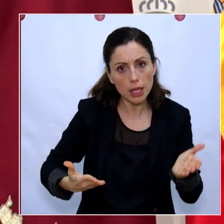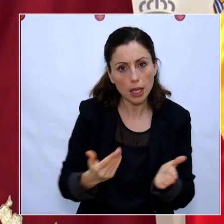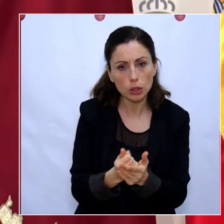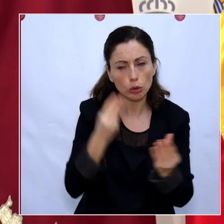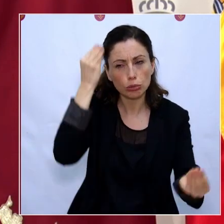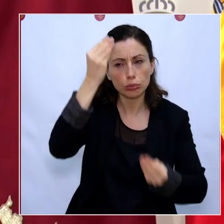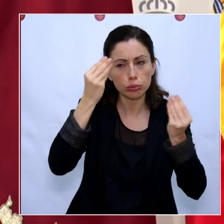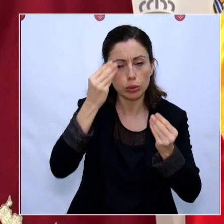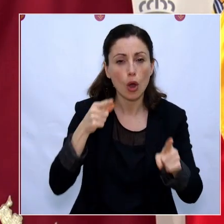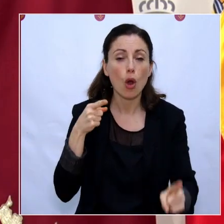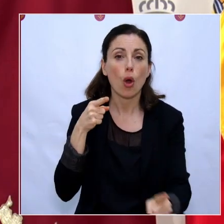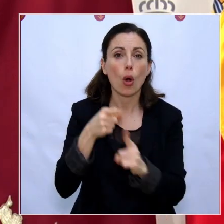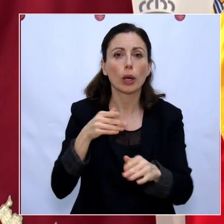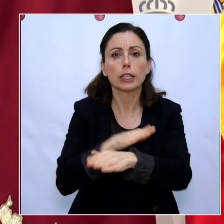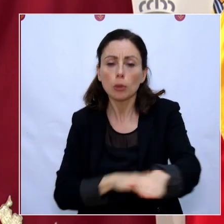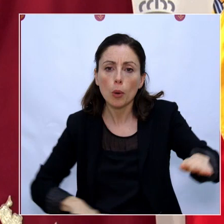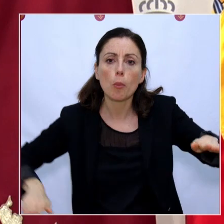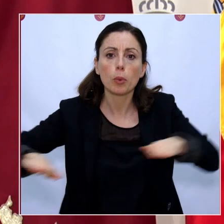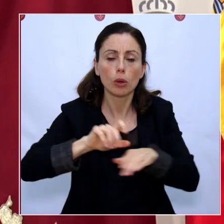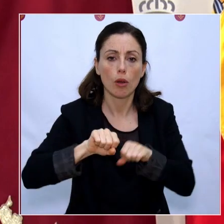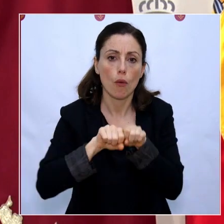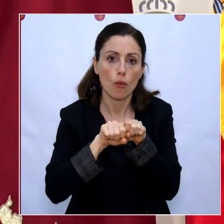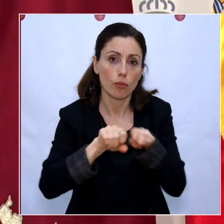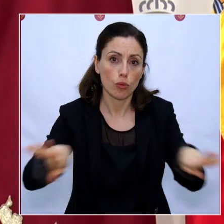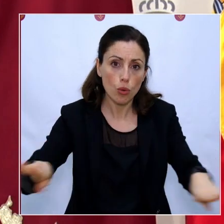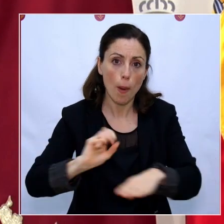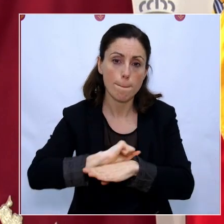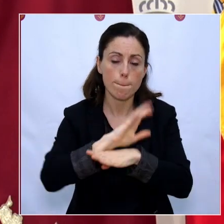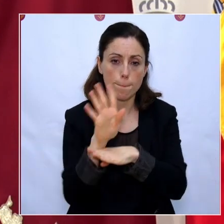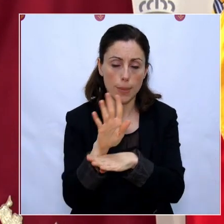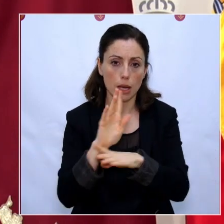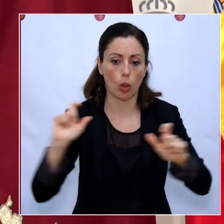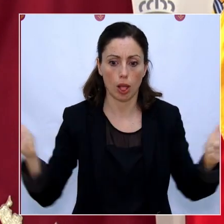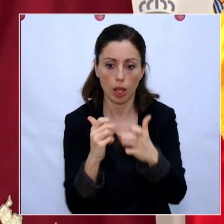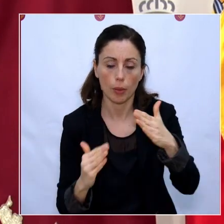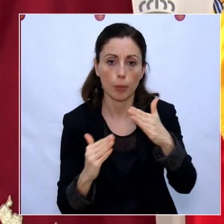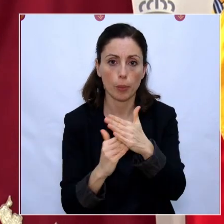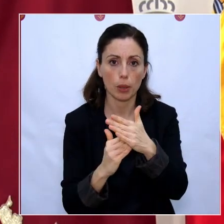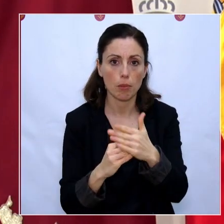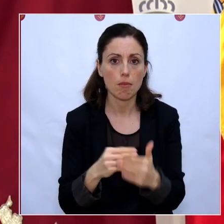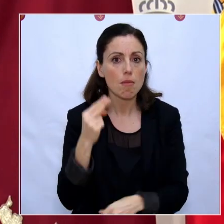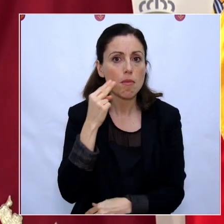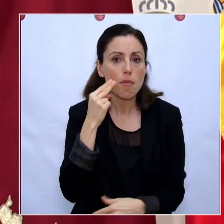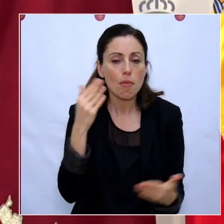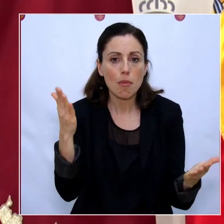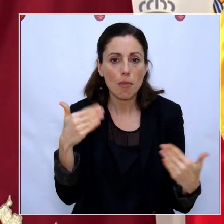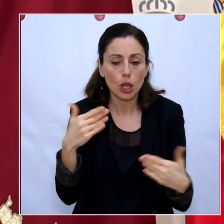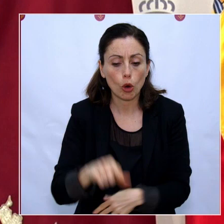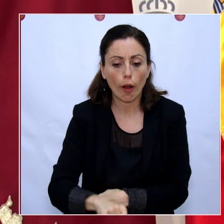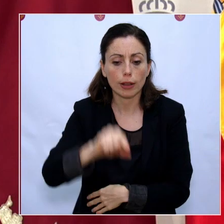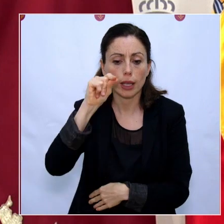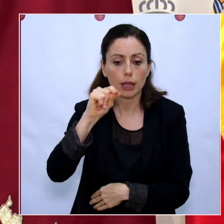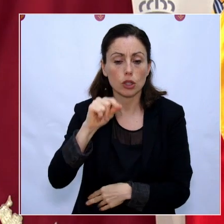delante de la propagación del virus. Sin miedo a tomar decisiones que, como os dije desde el principio,